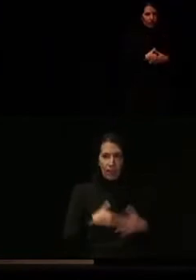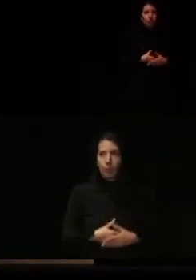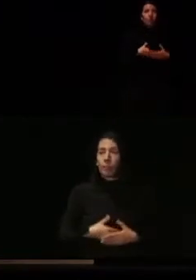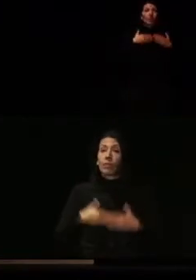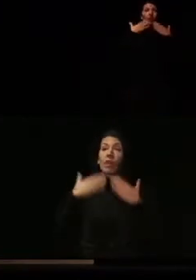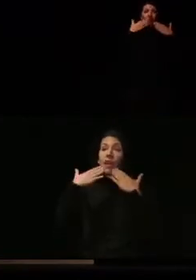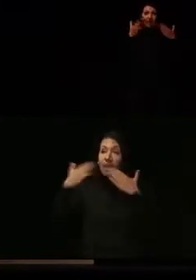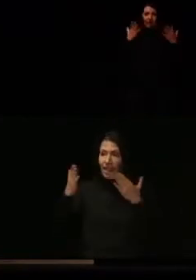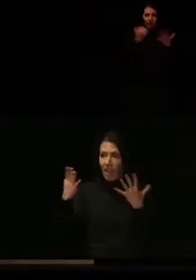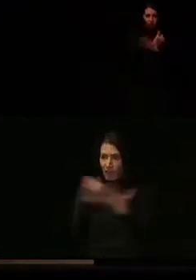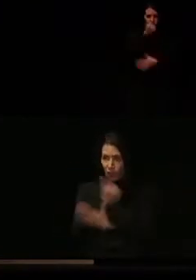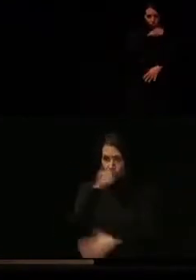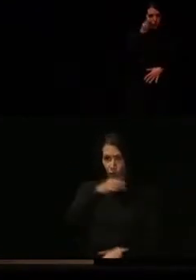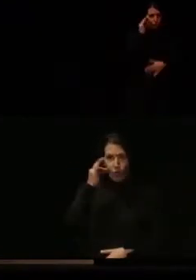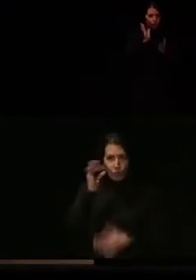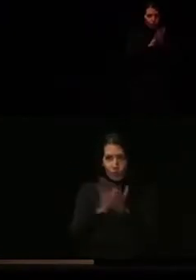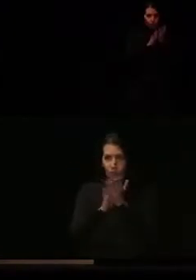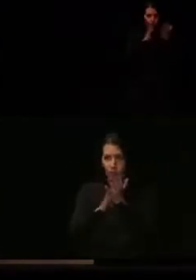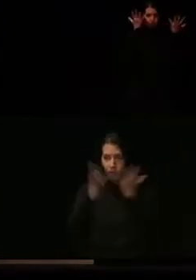Bueno, muchas gracias a todos y todas.